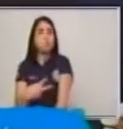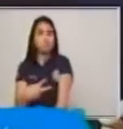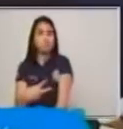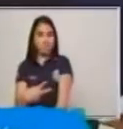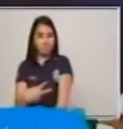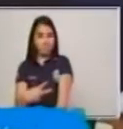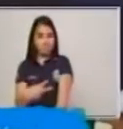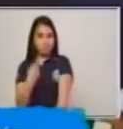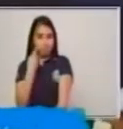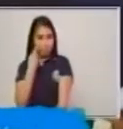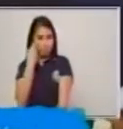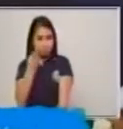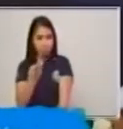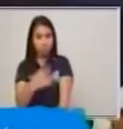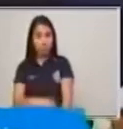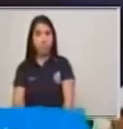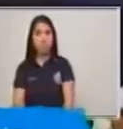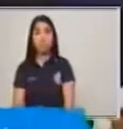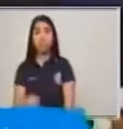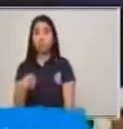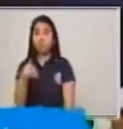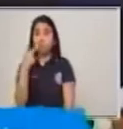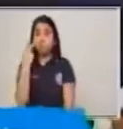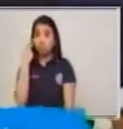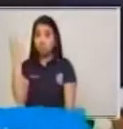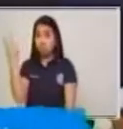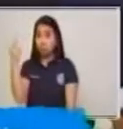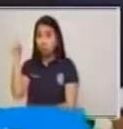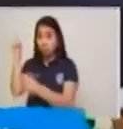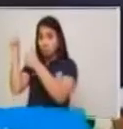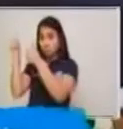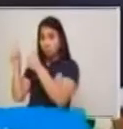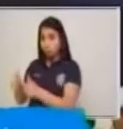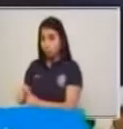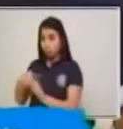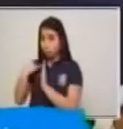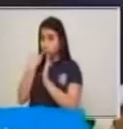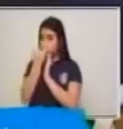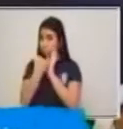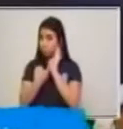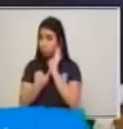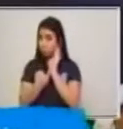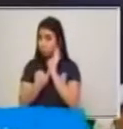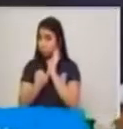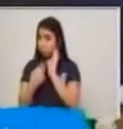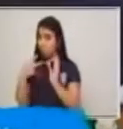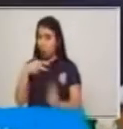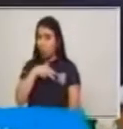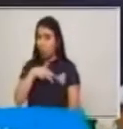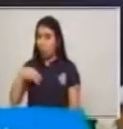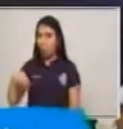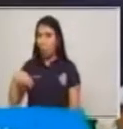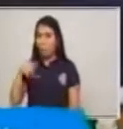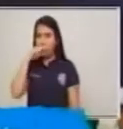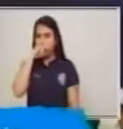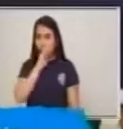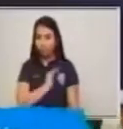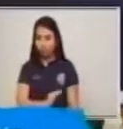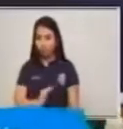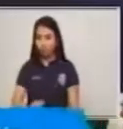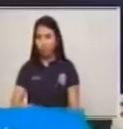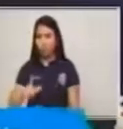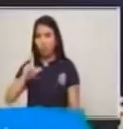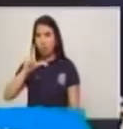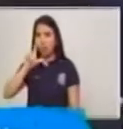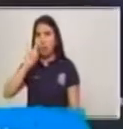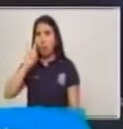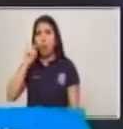Aquí tenemos a Luis. La historia inicia con un niño llamado Luis.